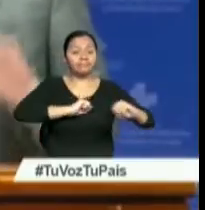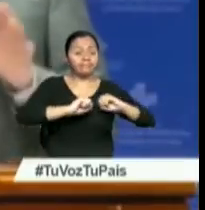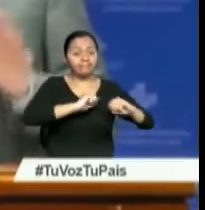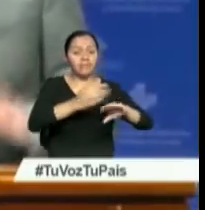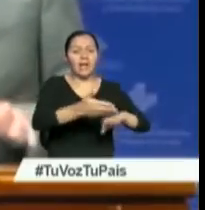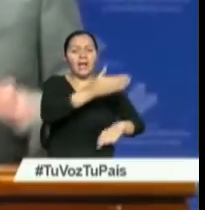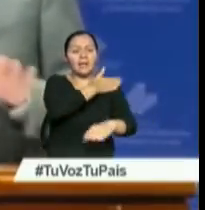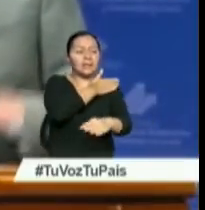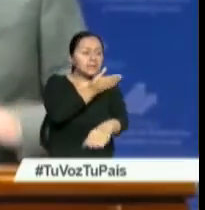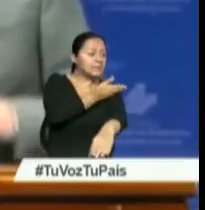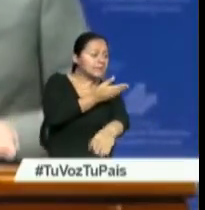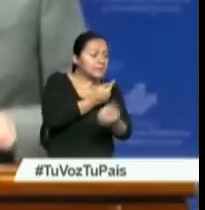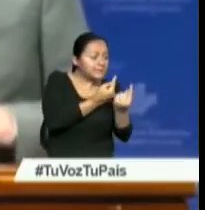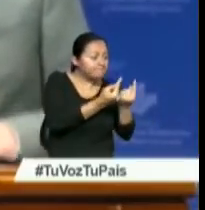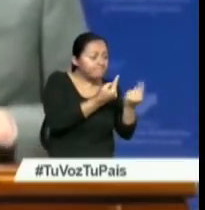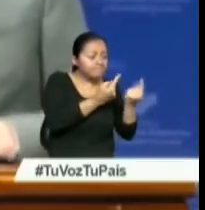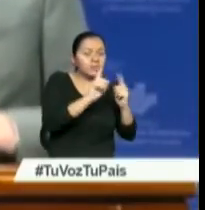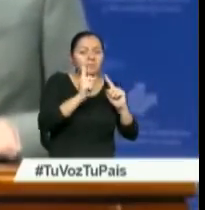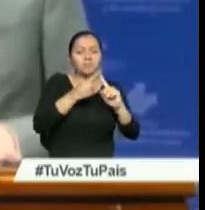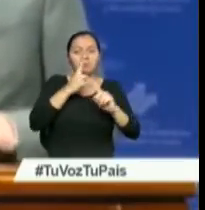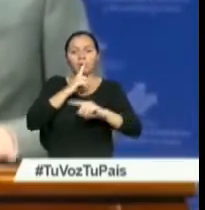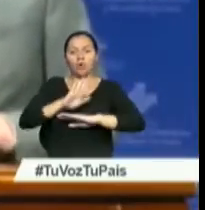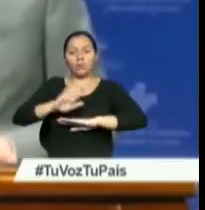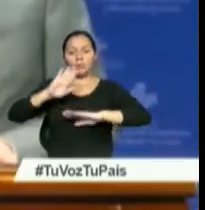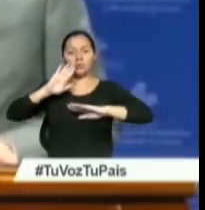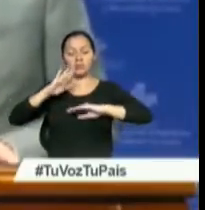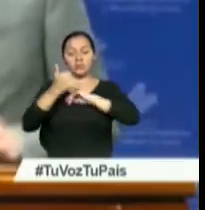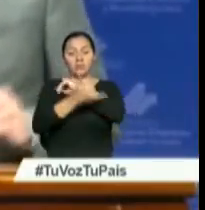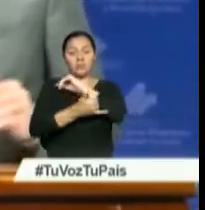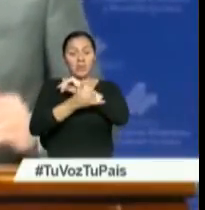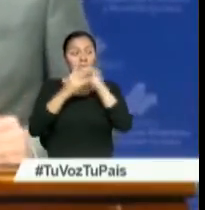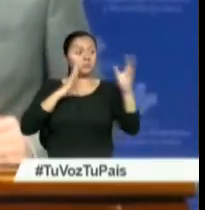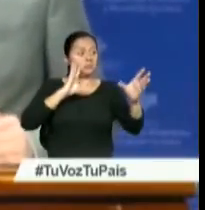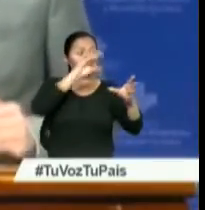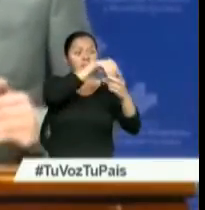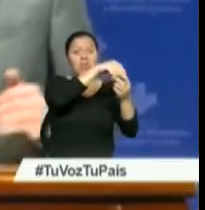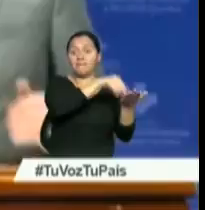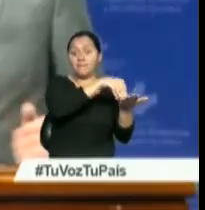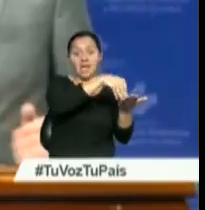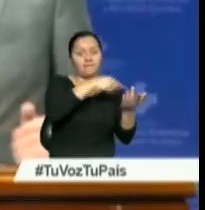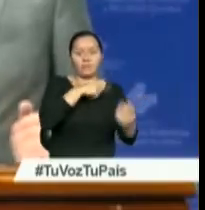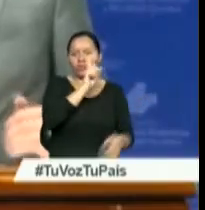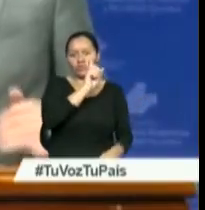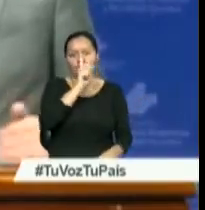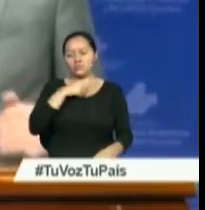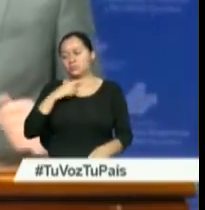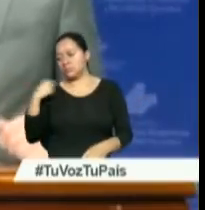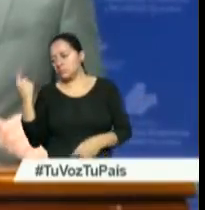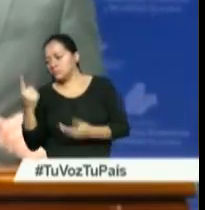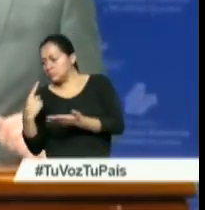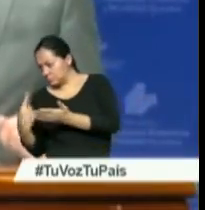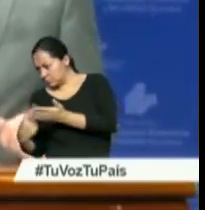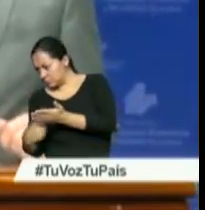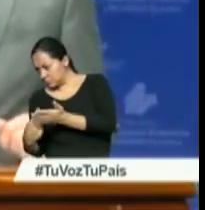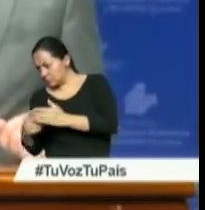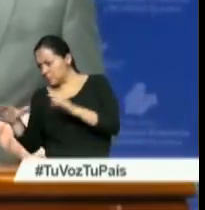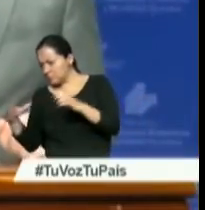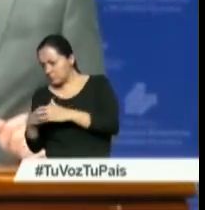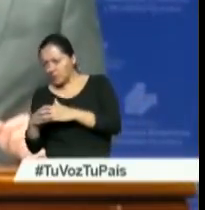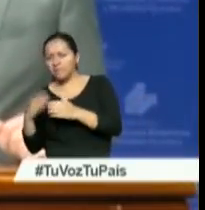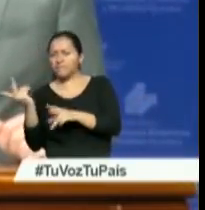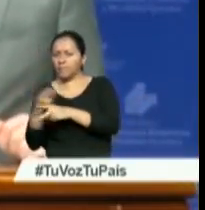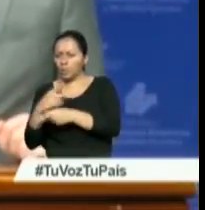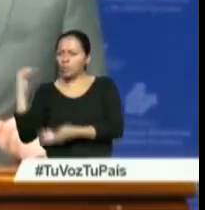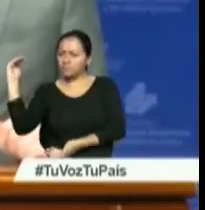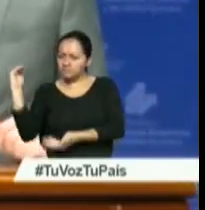anteriores, tuvimos un compromiso por parte de países no OPEP de reducir también la producción